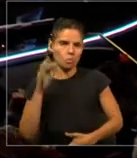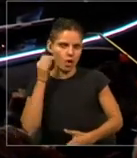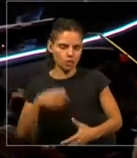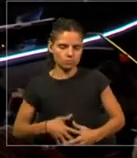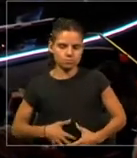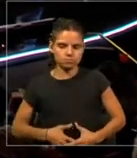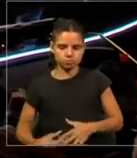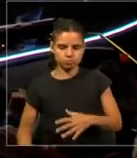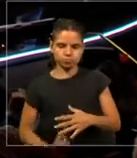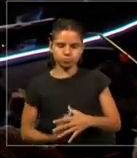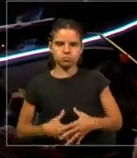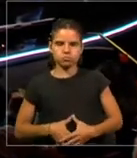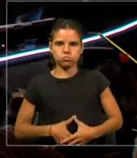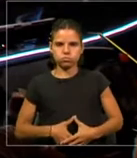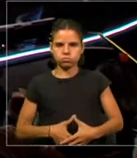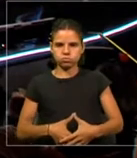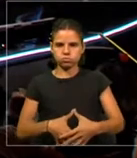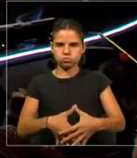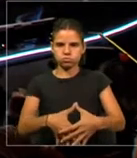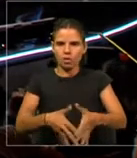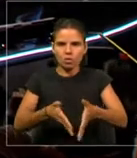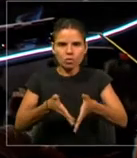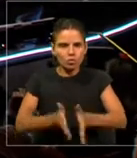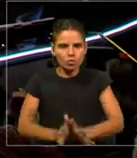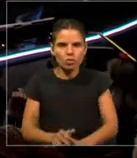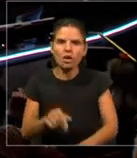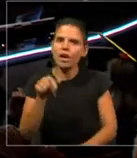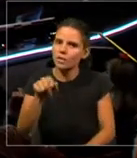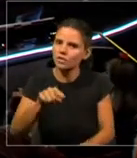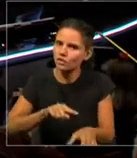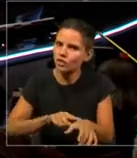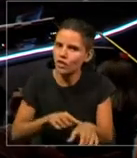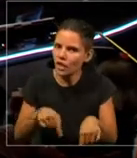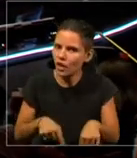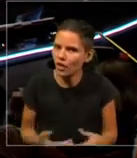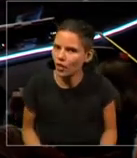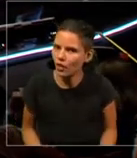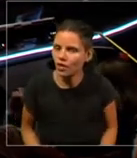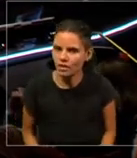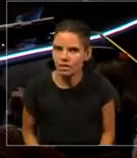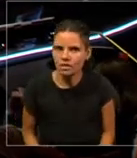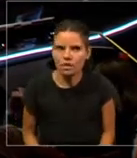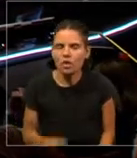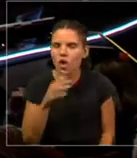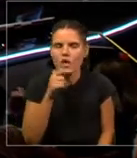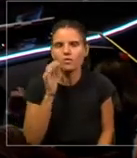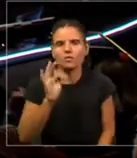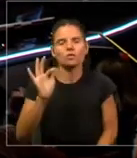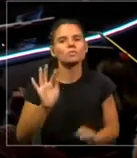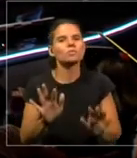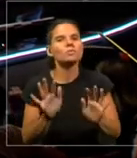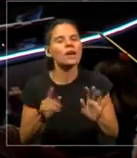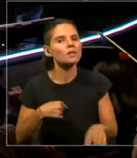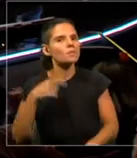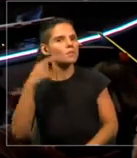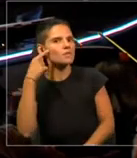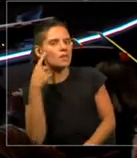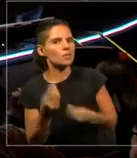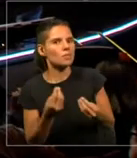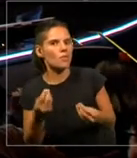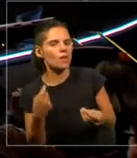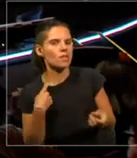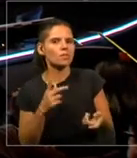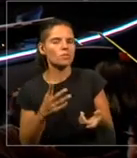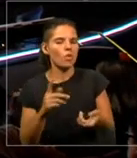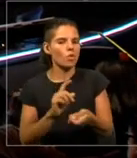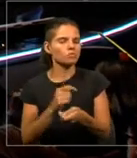eso es tecnología de hoy. O sea, que no hay mucho futuro para esperar, que esperar, digamos, para pensar que hay muchas cosas que se pueden convertir